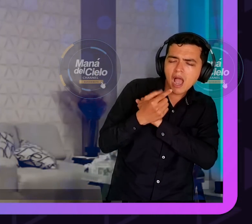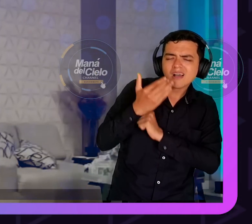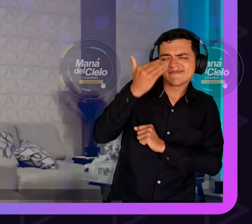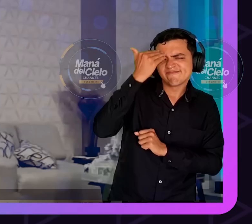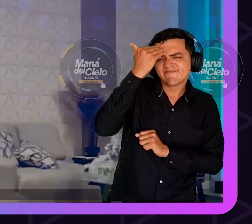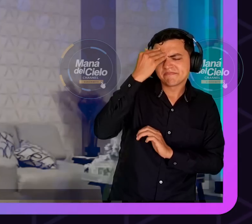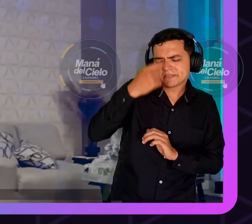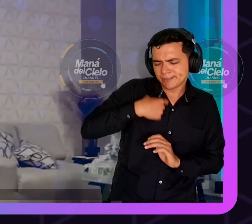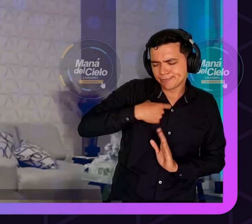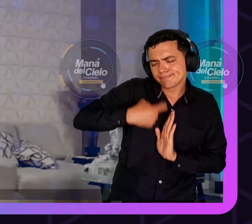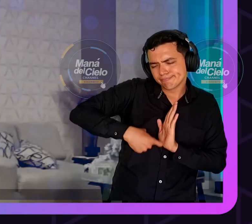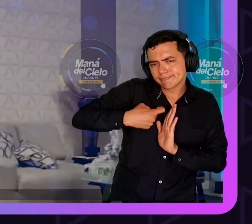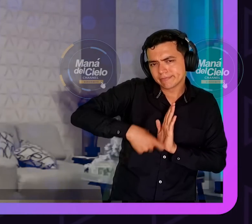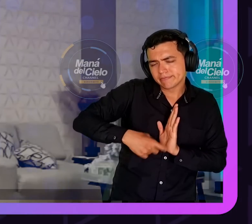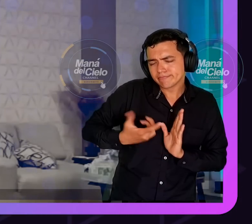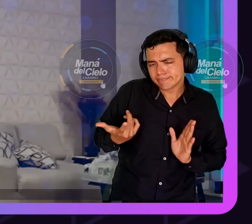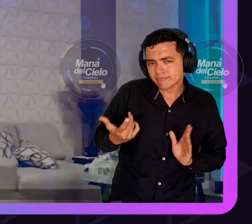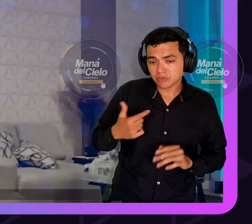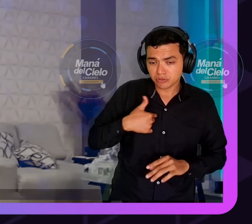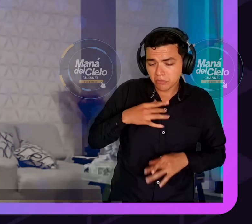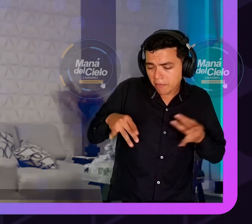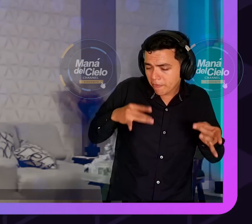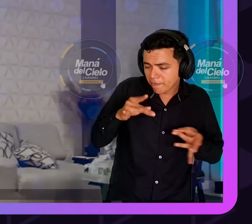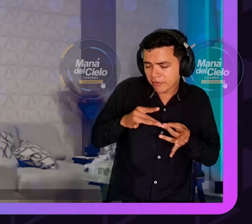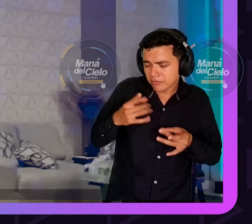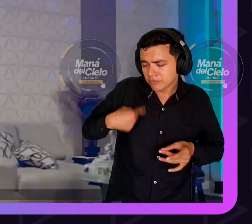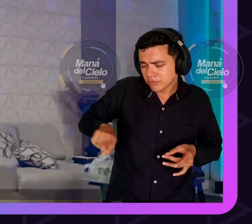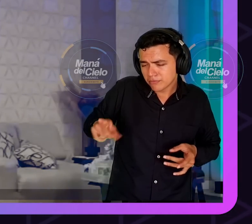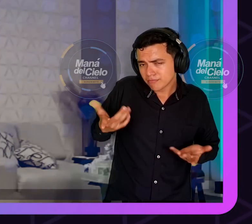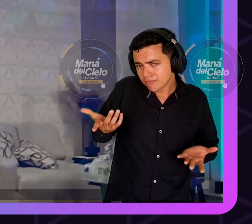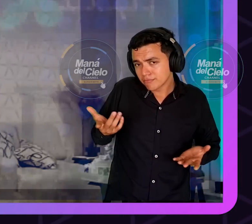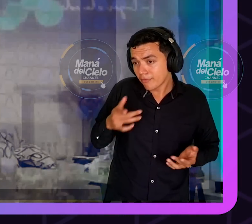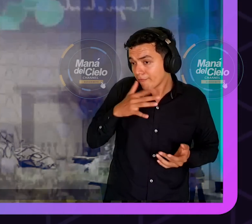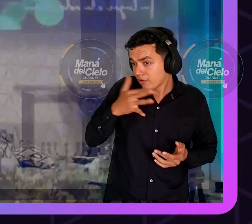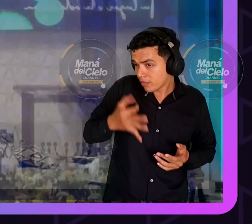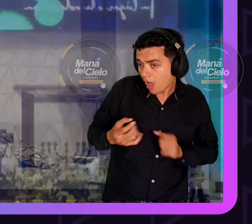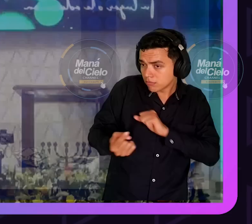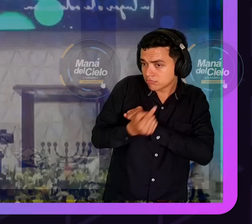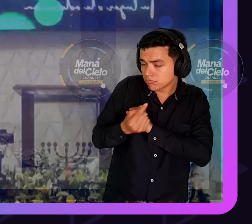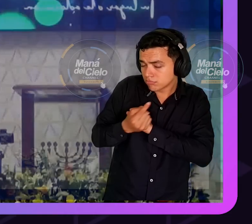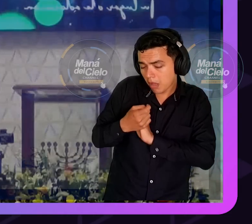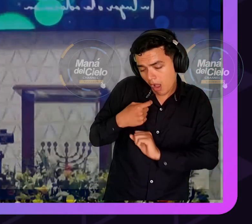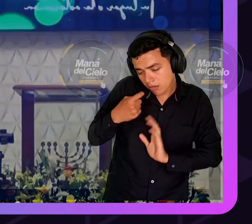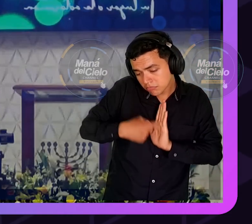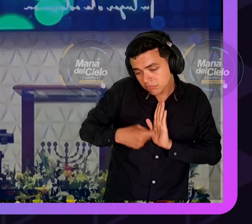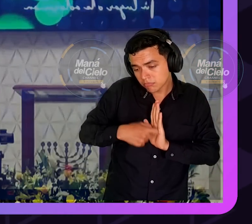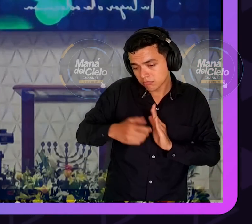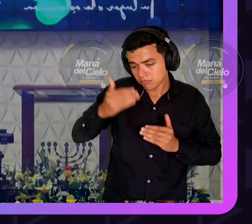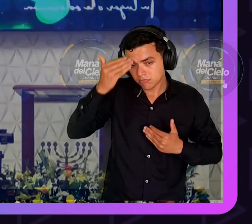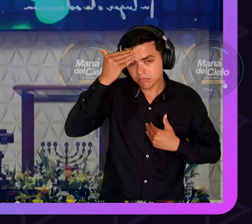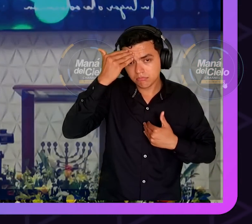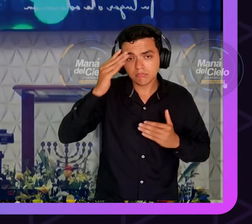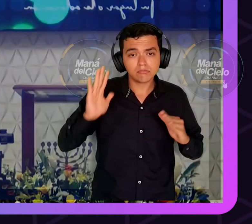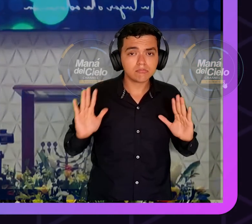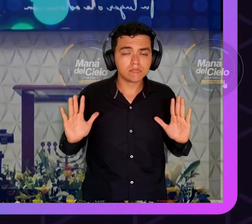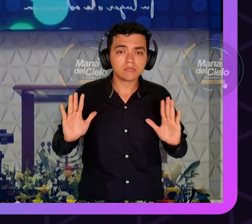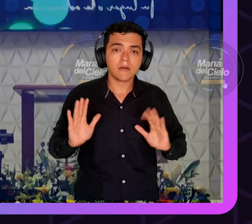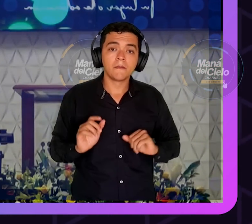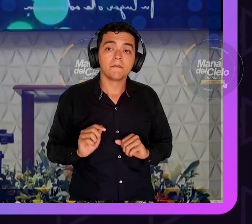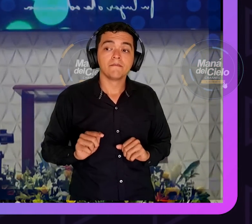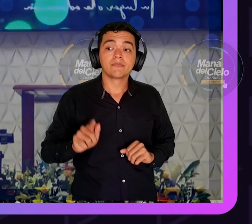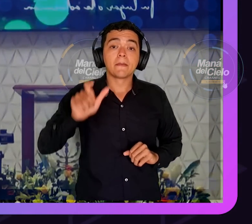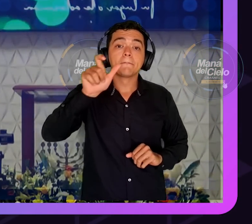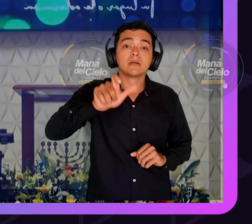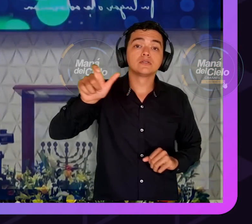Antes que usted me critique ya yo lo sabía. Entonces, no me molesto. Porque además no es mentira, es verdad. Uno a veces se